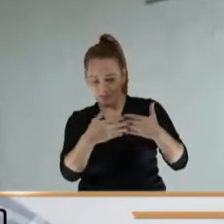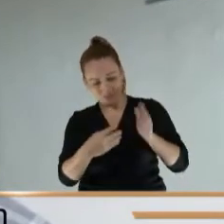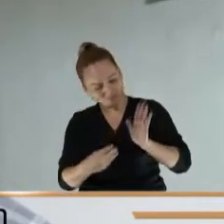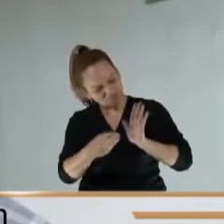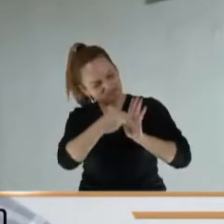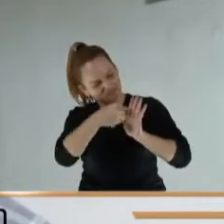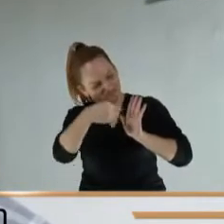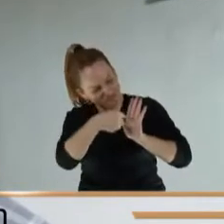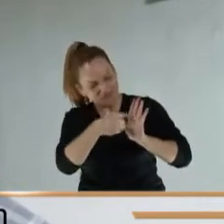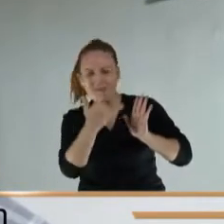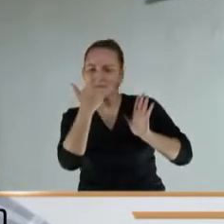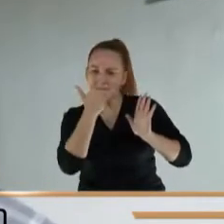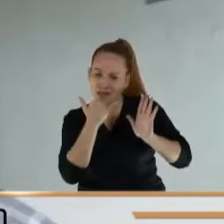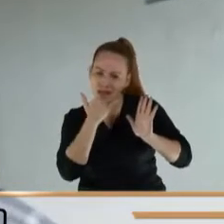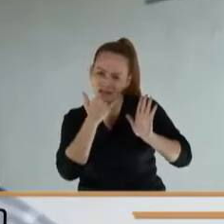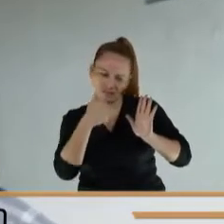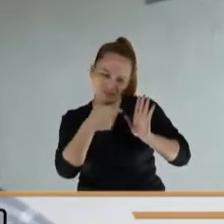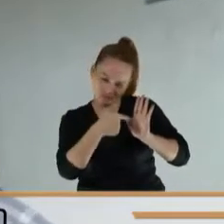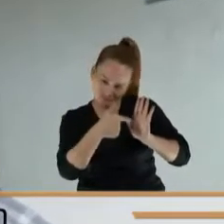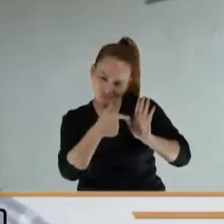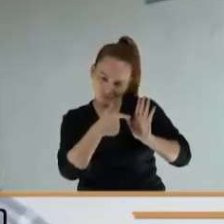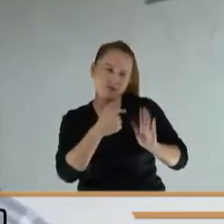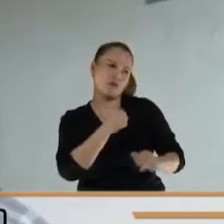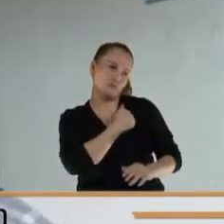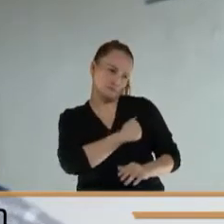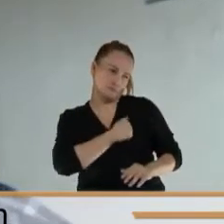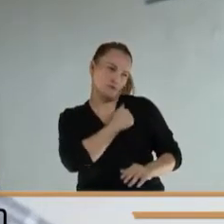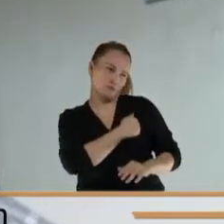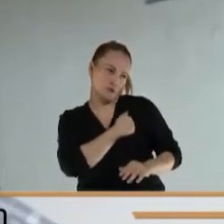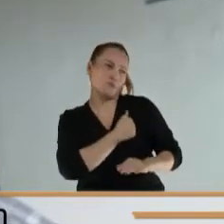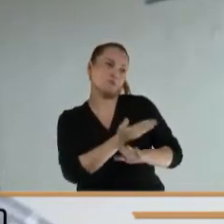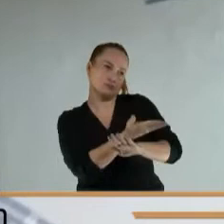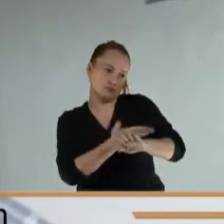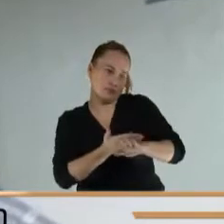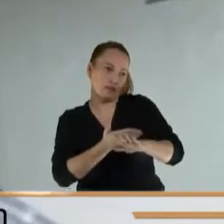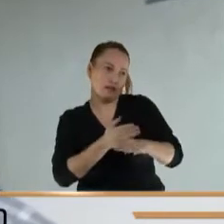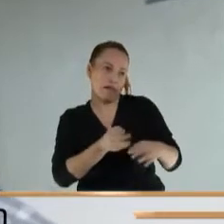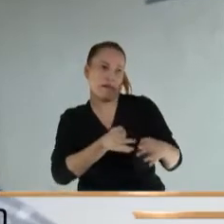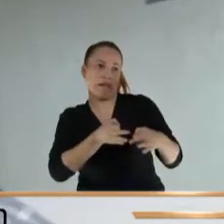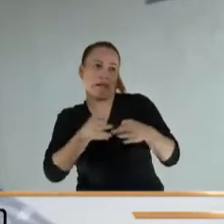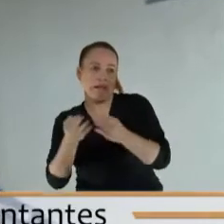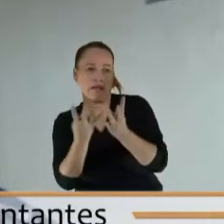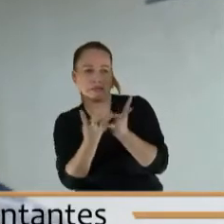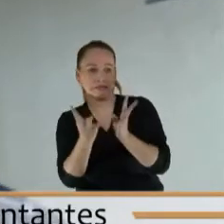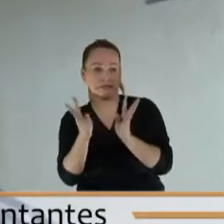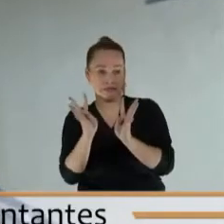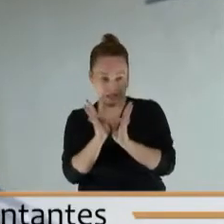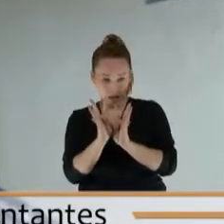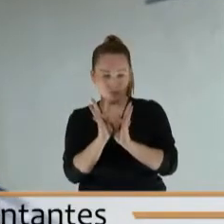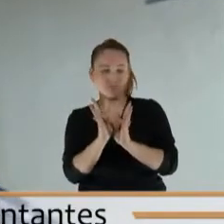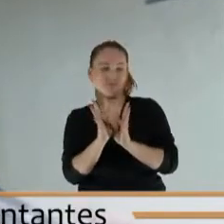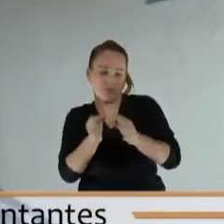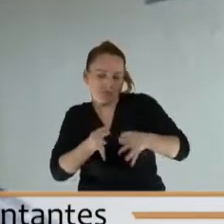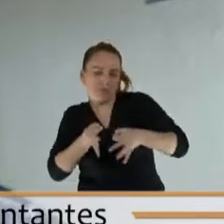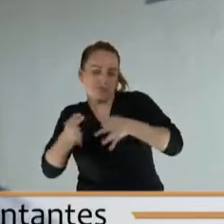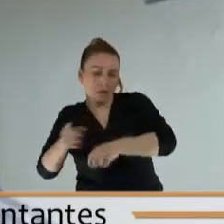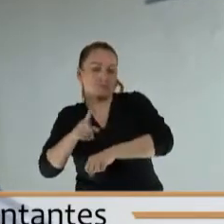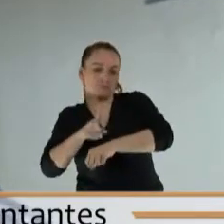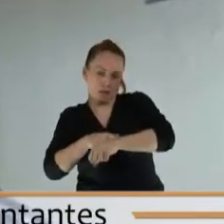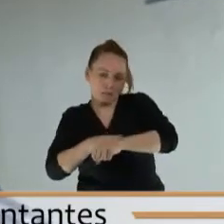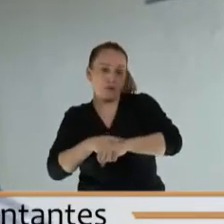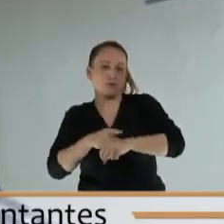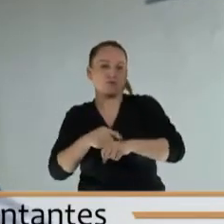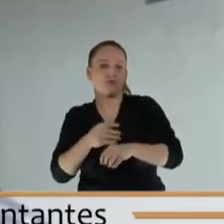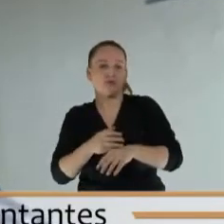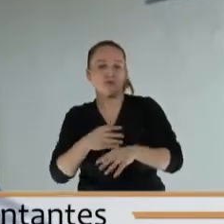y le pediría que nos permitiera aplazar en el Senado de la República se aplazó por un tiempo mientras se